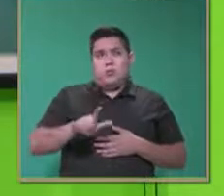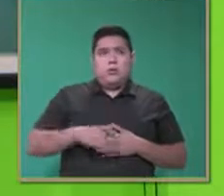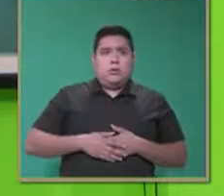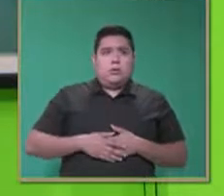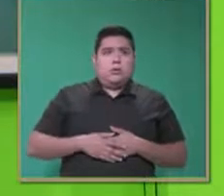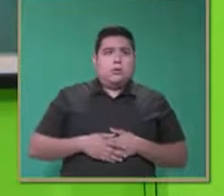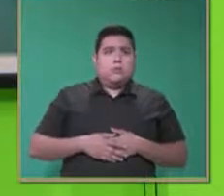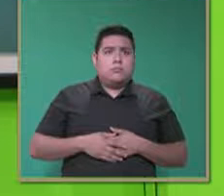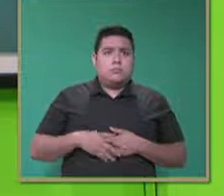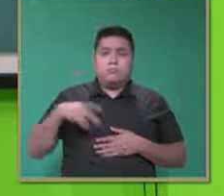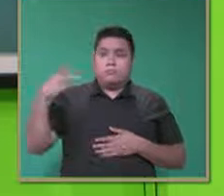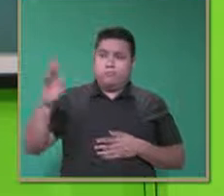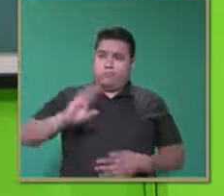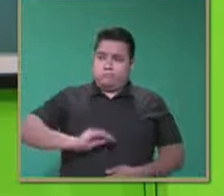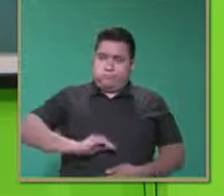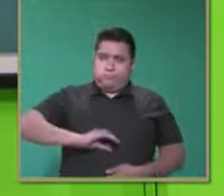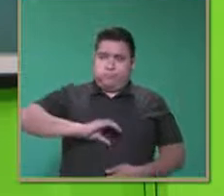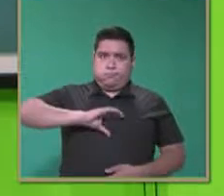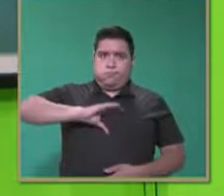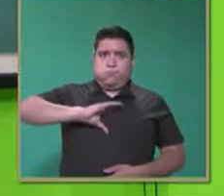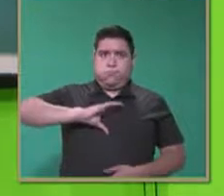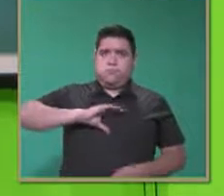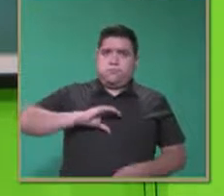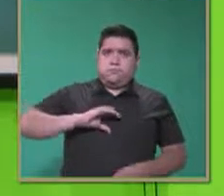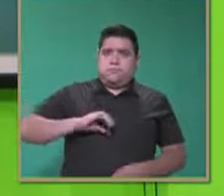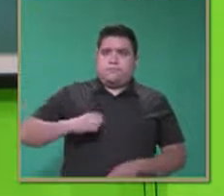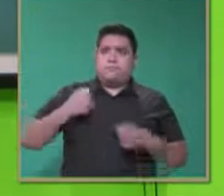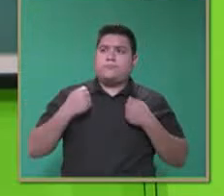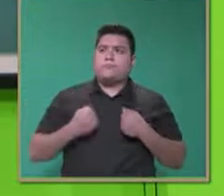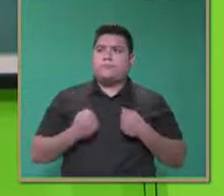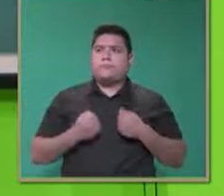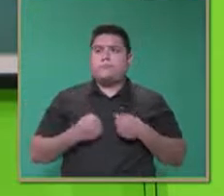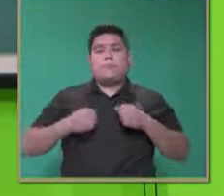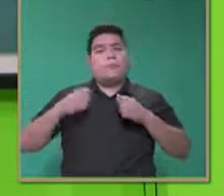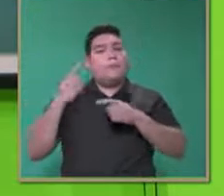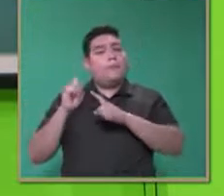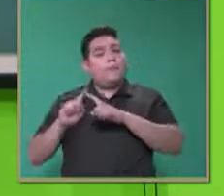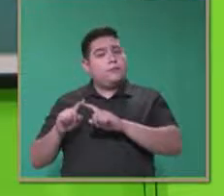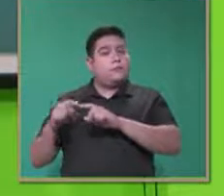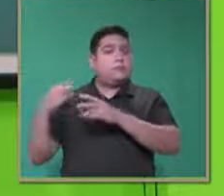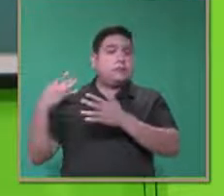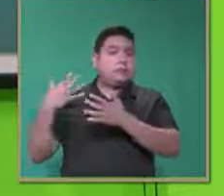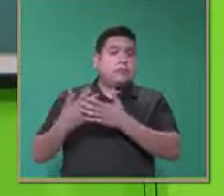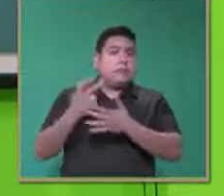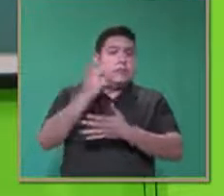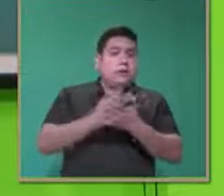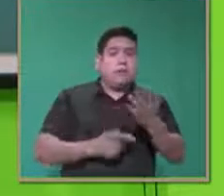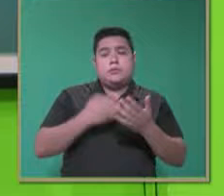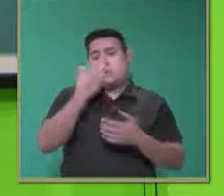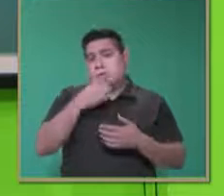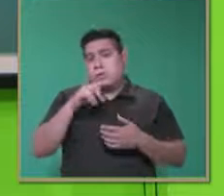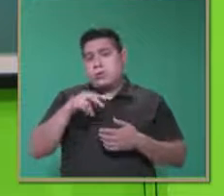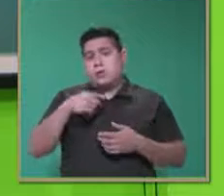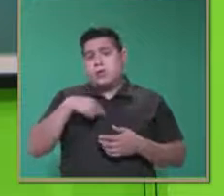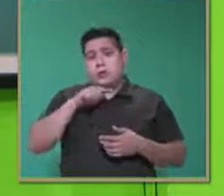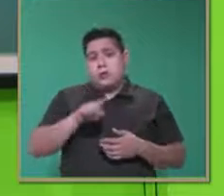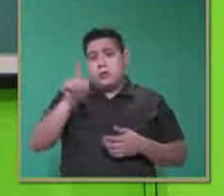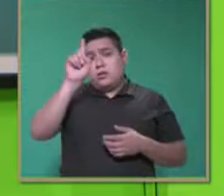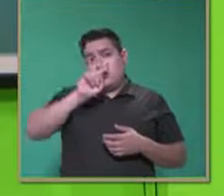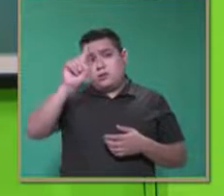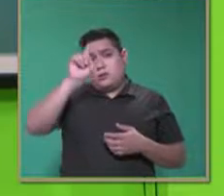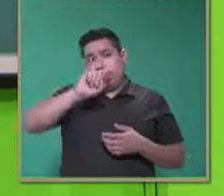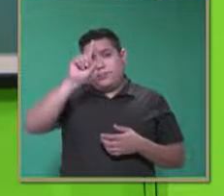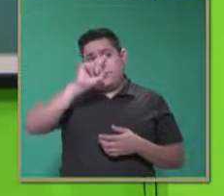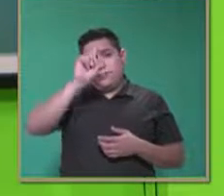fortalecer su autoestima. Hemos visto en muchos programas de aquí de Escuela TV en los que les recomendamos que